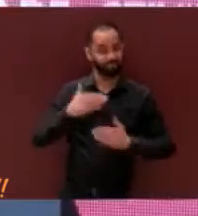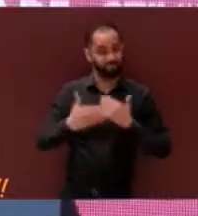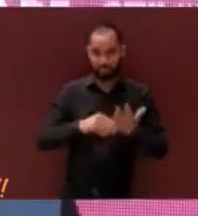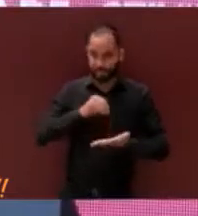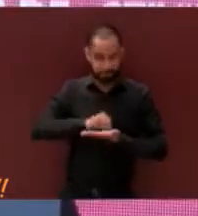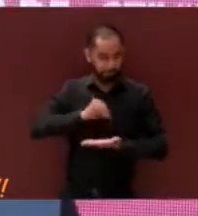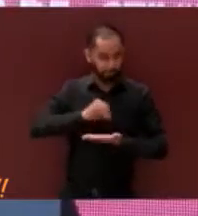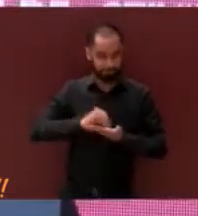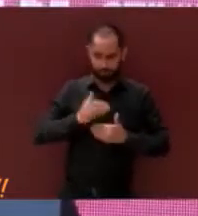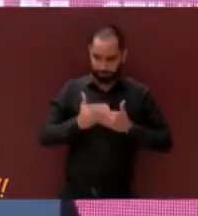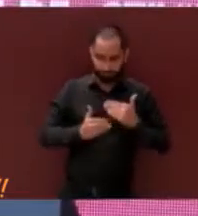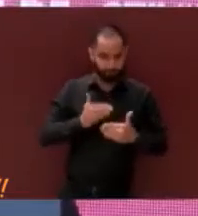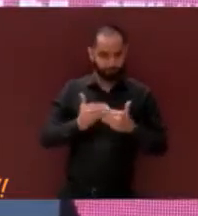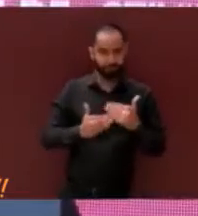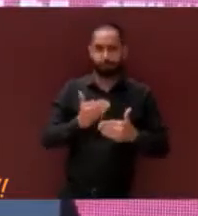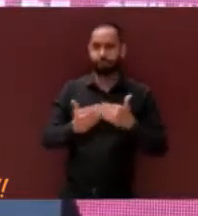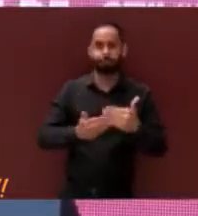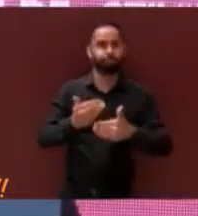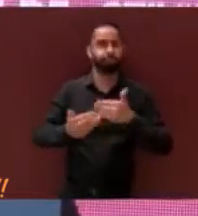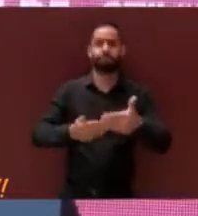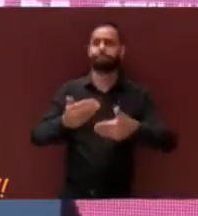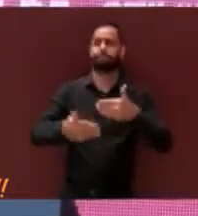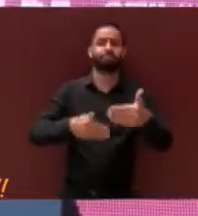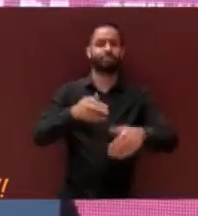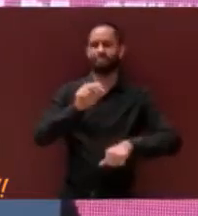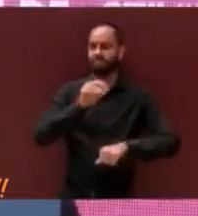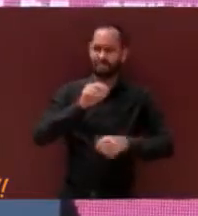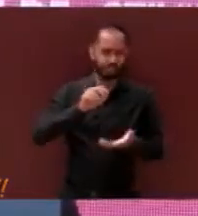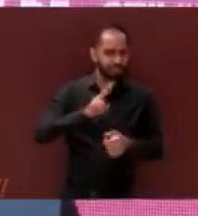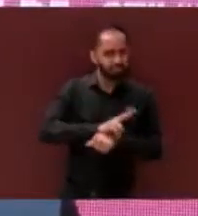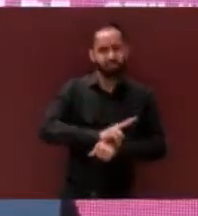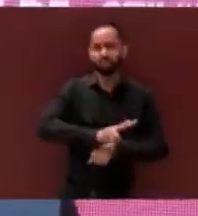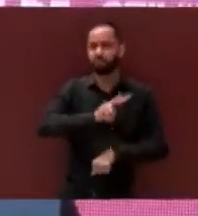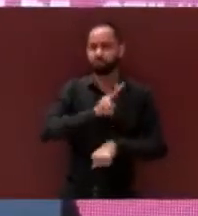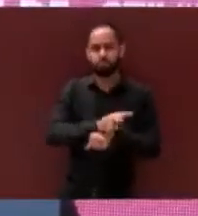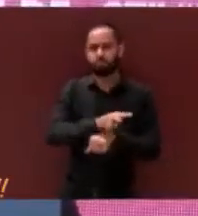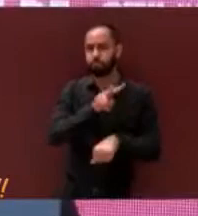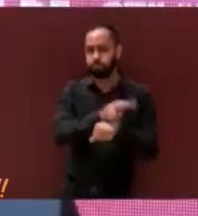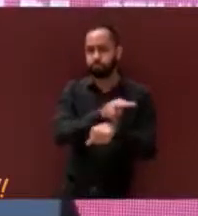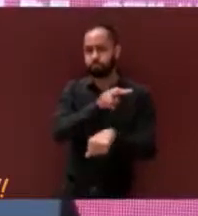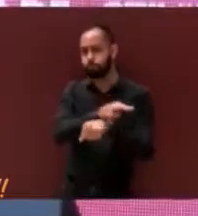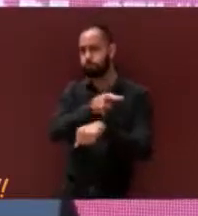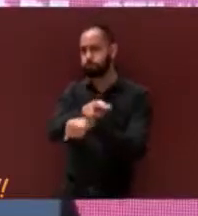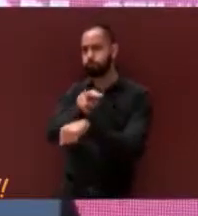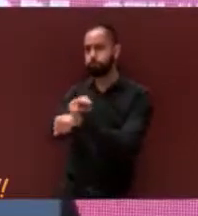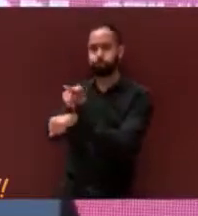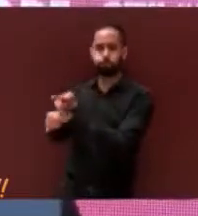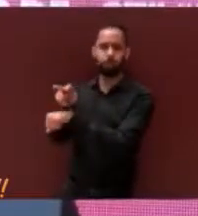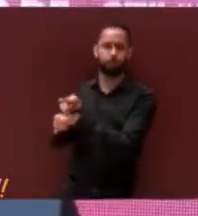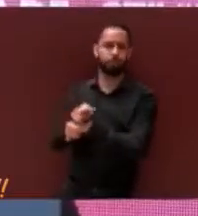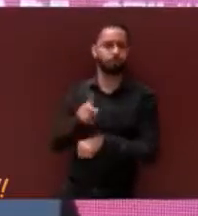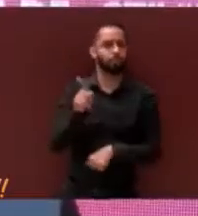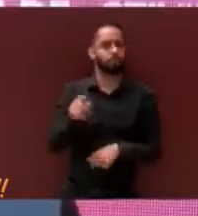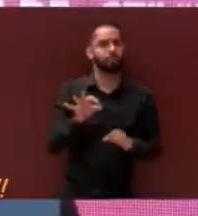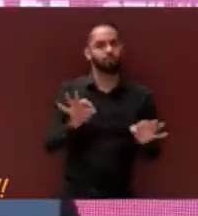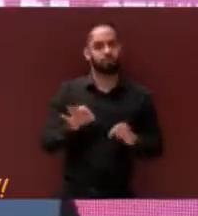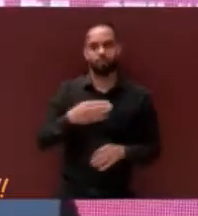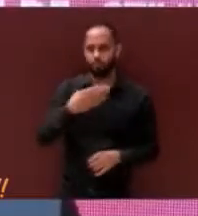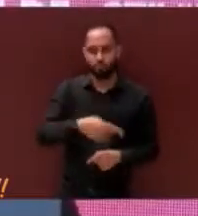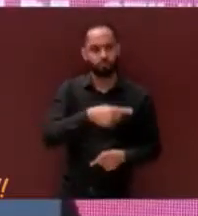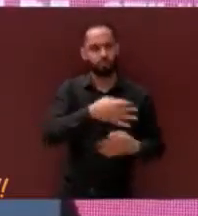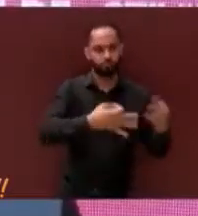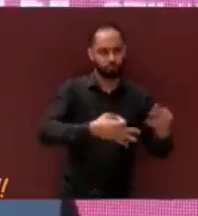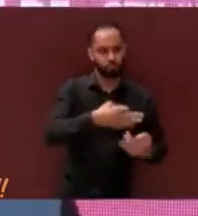puntual el de esta dirección, visitando y supervisando el trabajo de Dirección Municipal y Tránsito, jueces municipales,